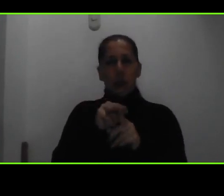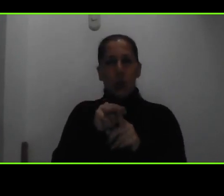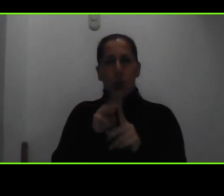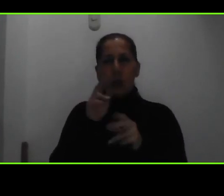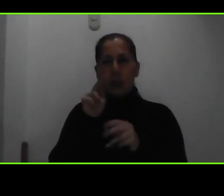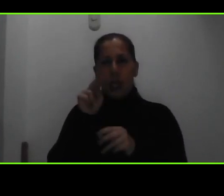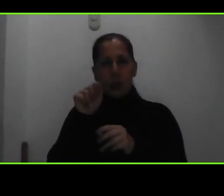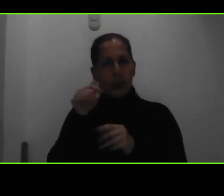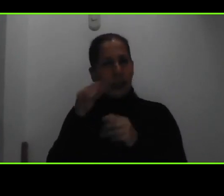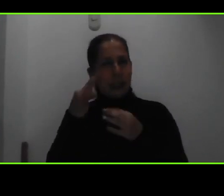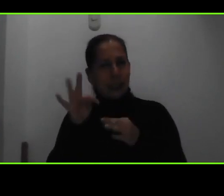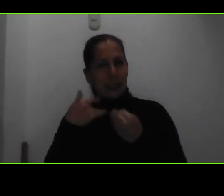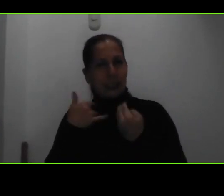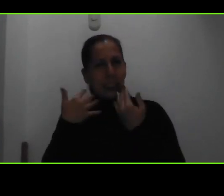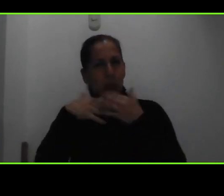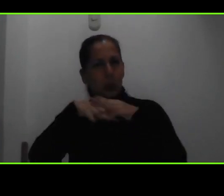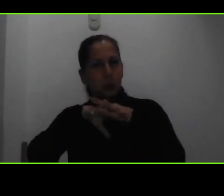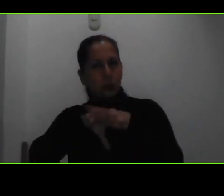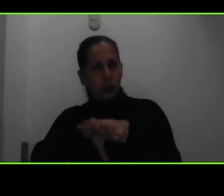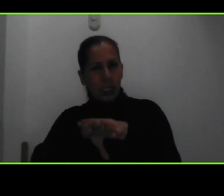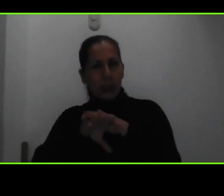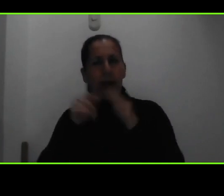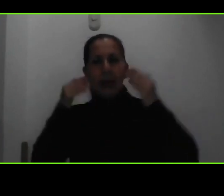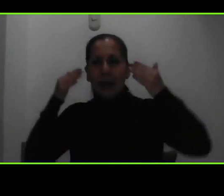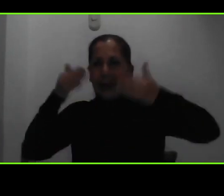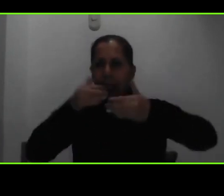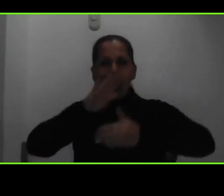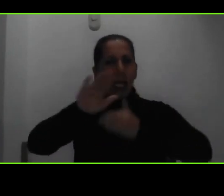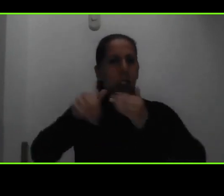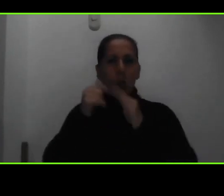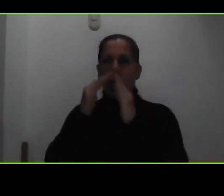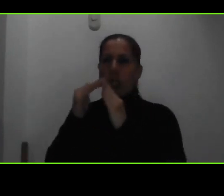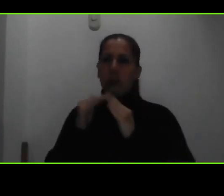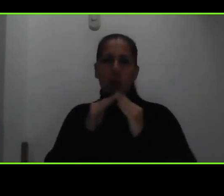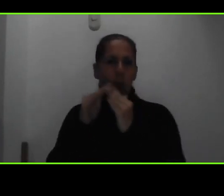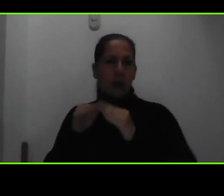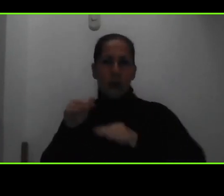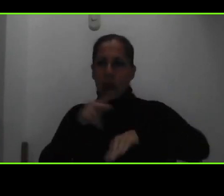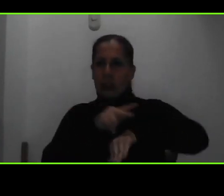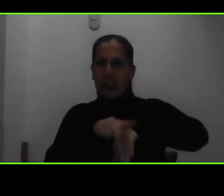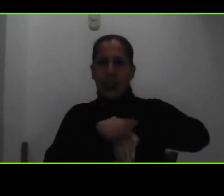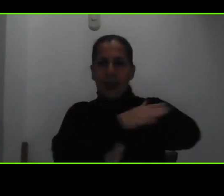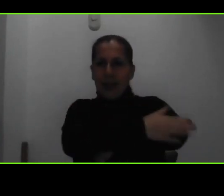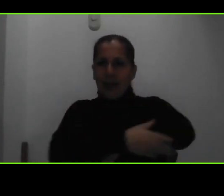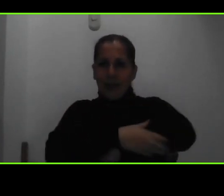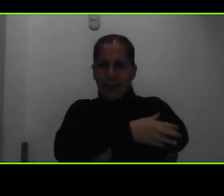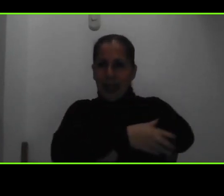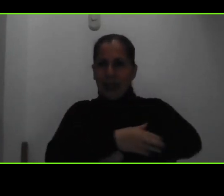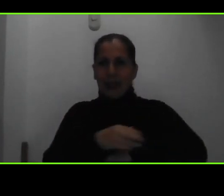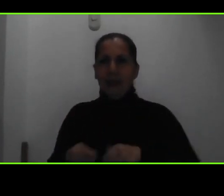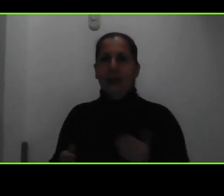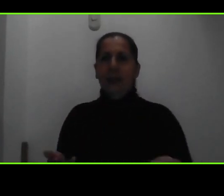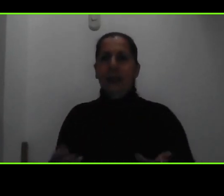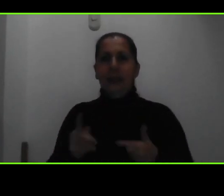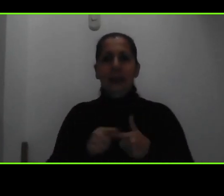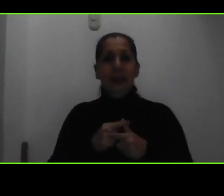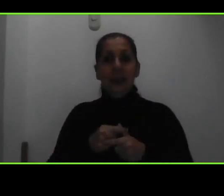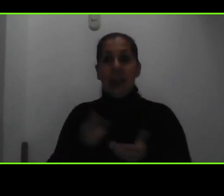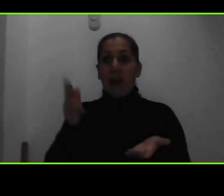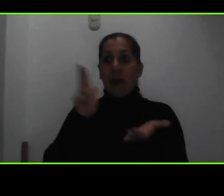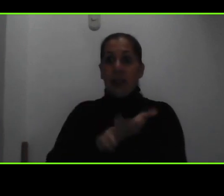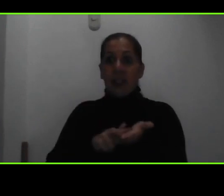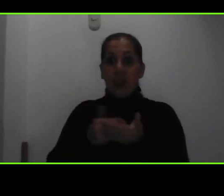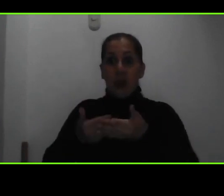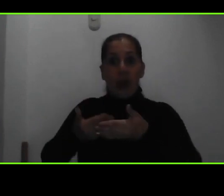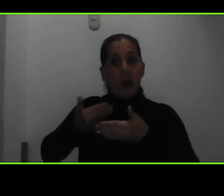inclusiva y de llegar a todas las poblaciones del país nunca ha sido un requisito tener matrícula previa entonces